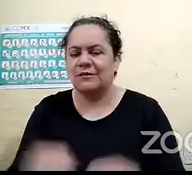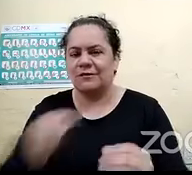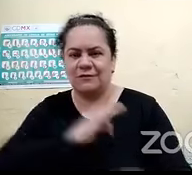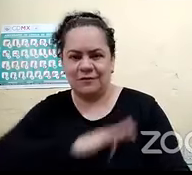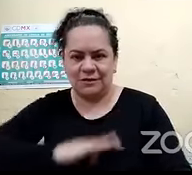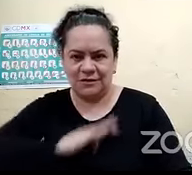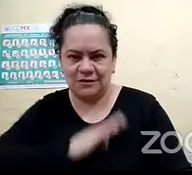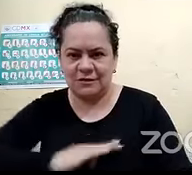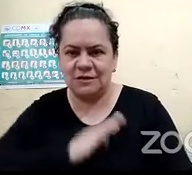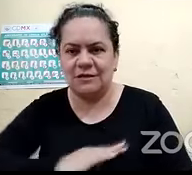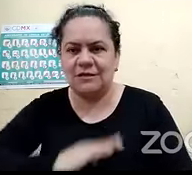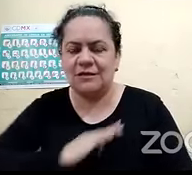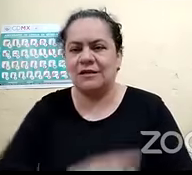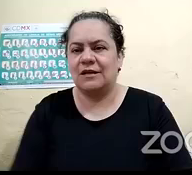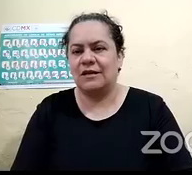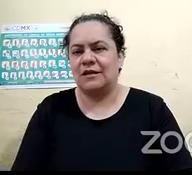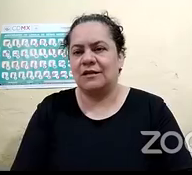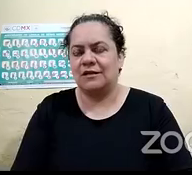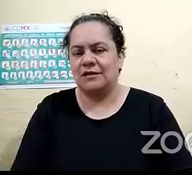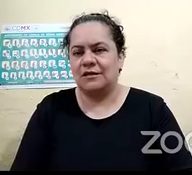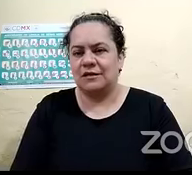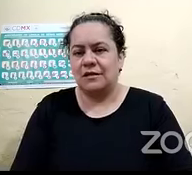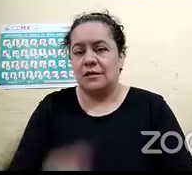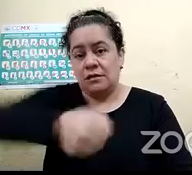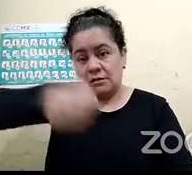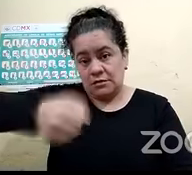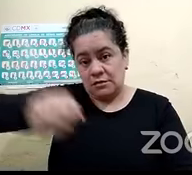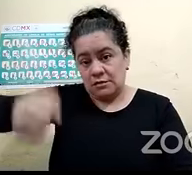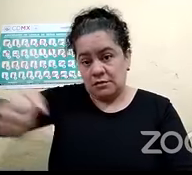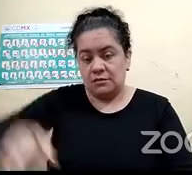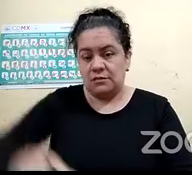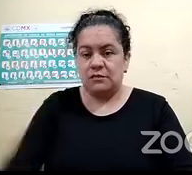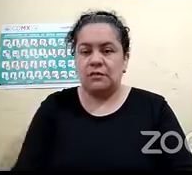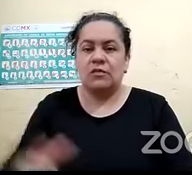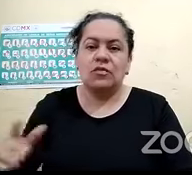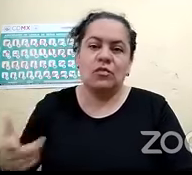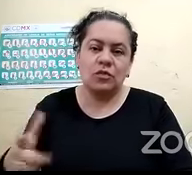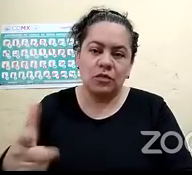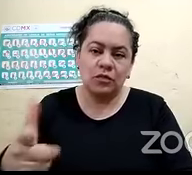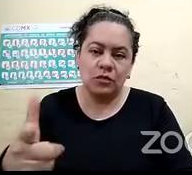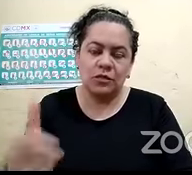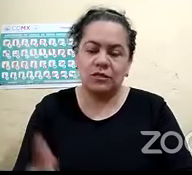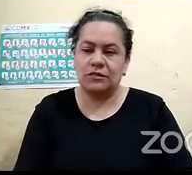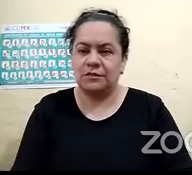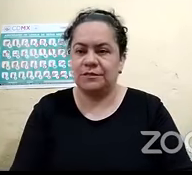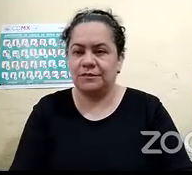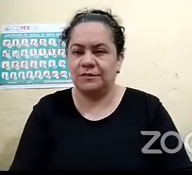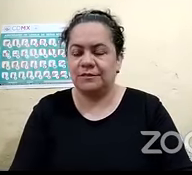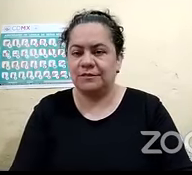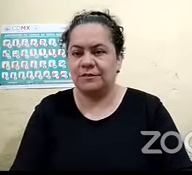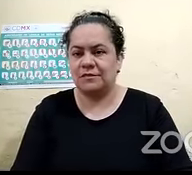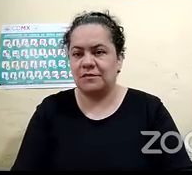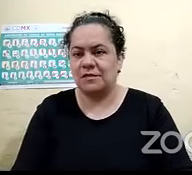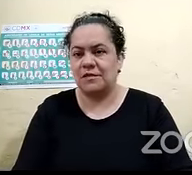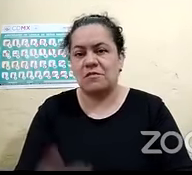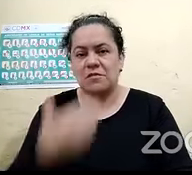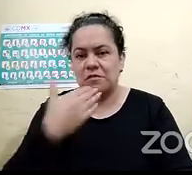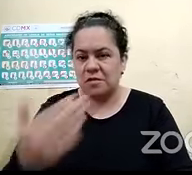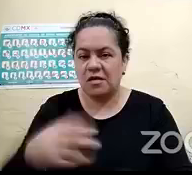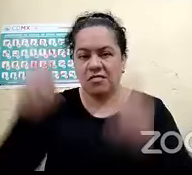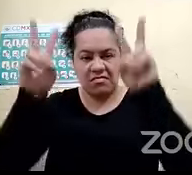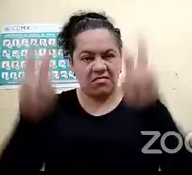excelente, muchas felicidades, saludos desde Salamanca, Guanajuato. David Alvores, excelente ejercicio de comunicación. Goretti, un saludo a las